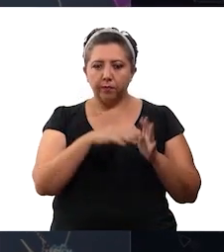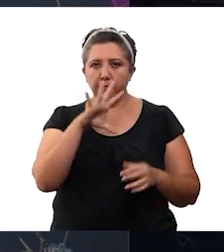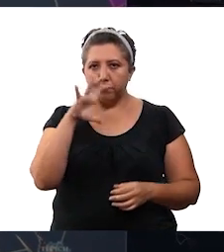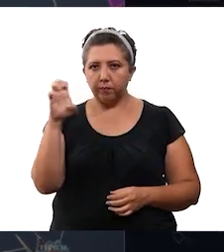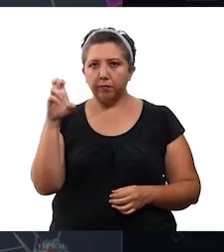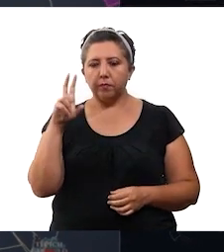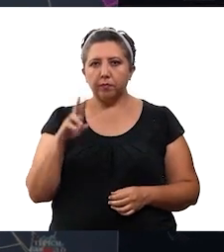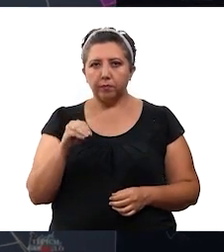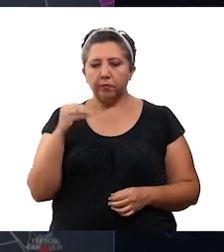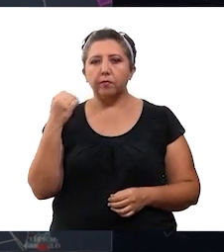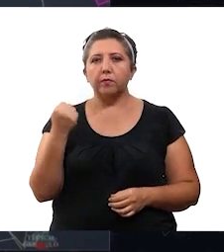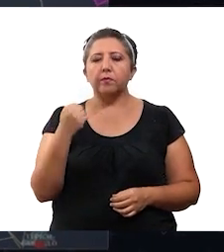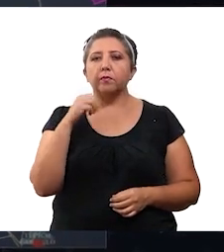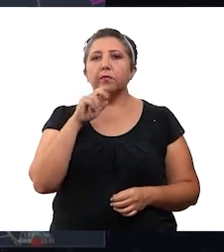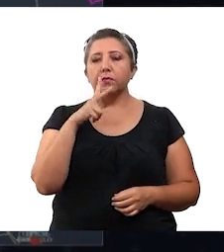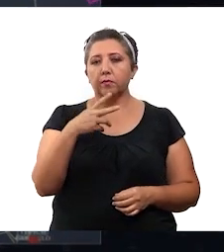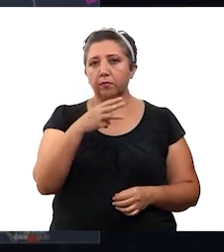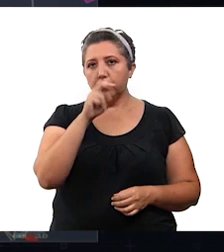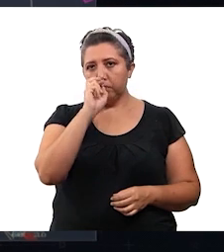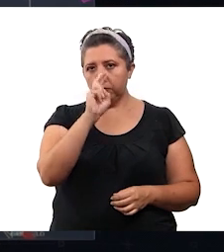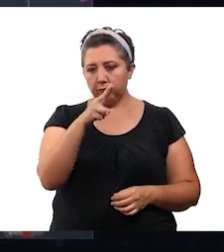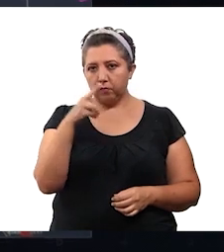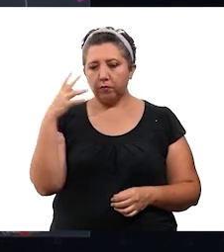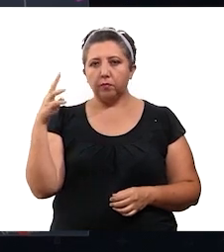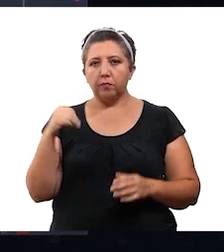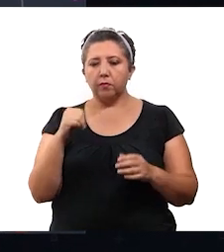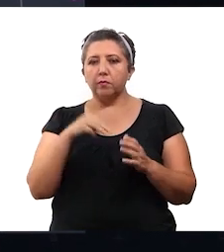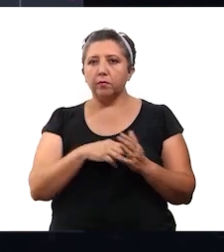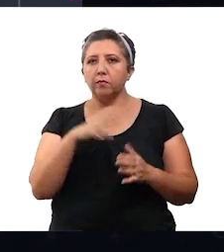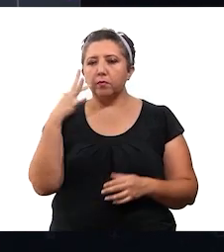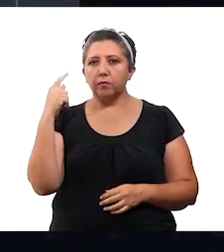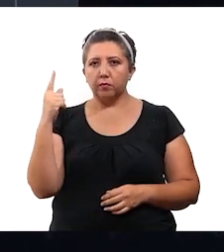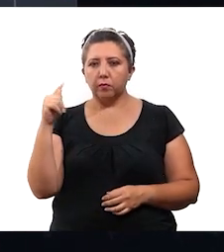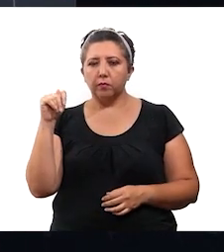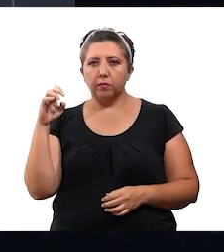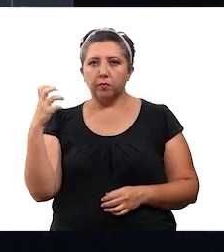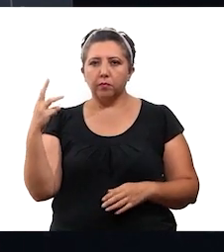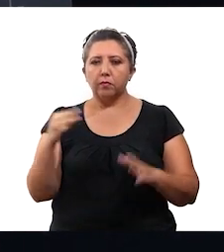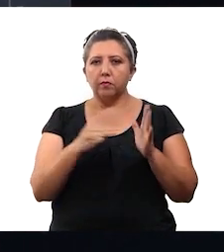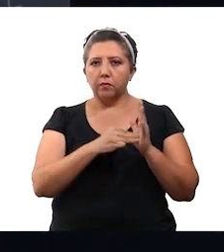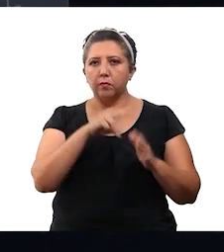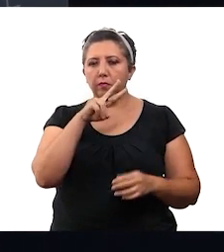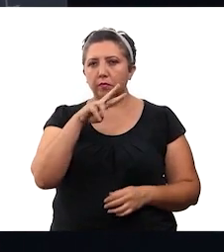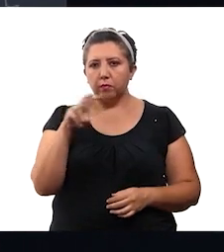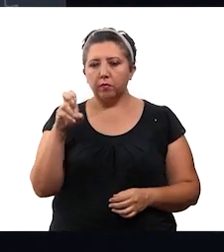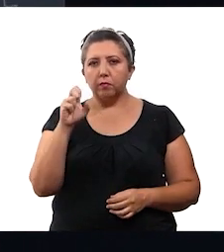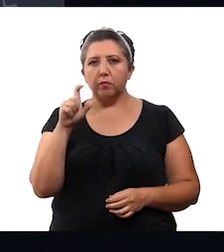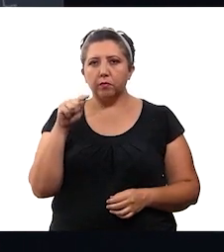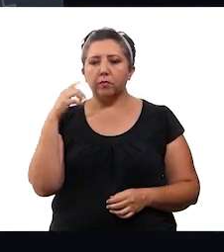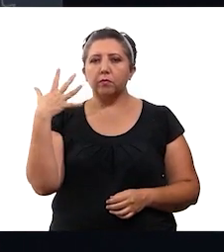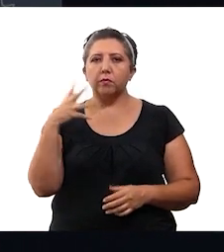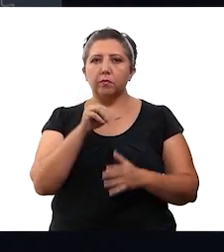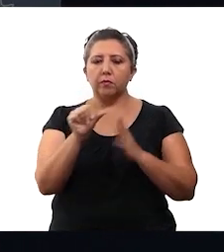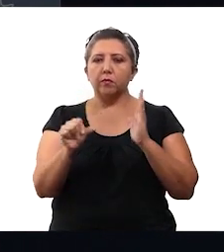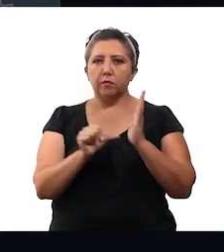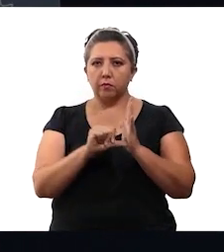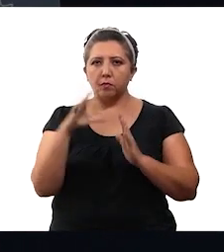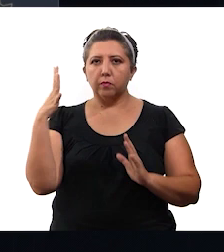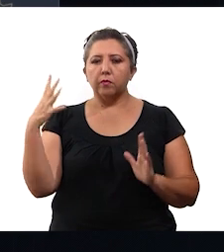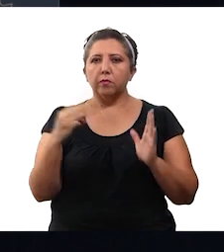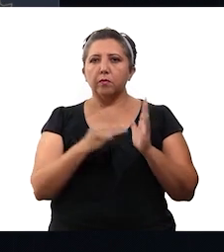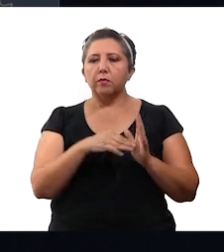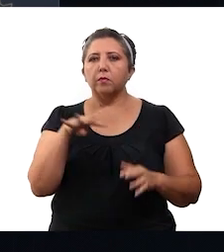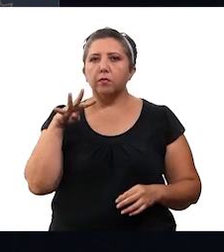.593 en la zona norte, 9.051 en la zona oriente, 3.275 en la zona centro,